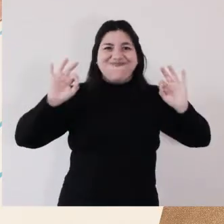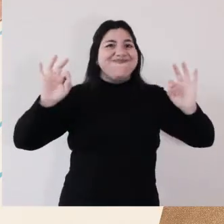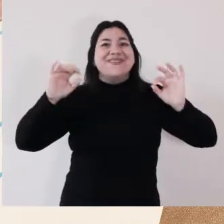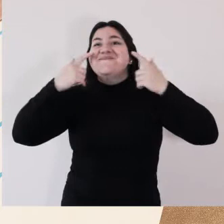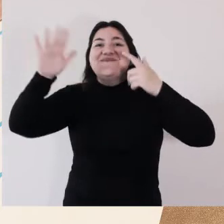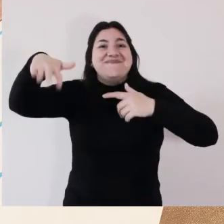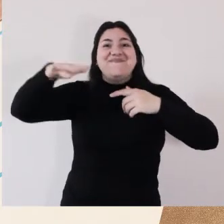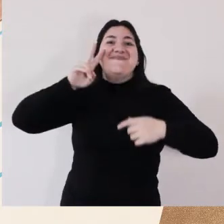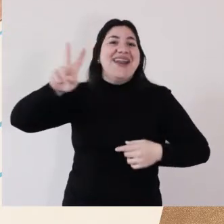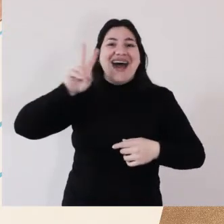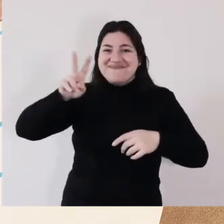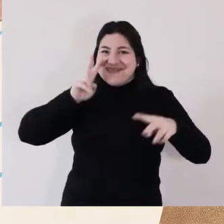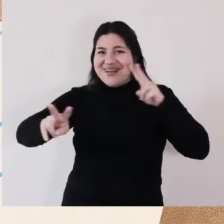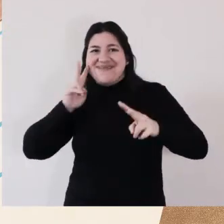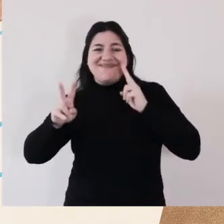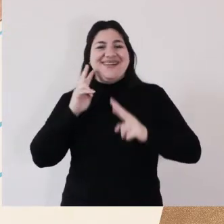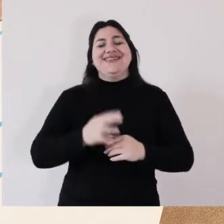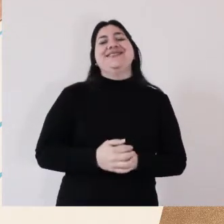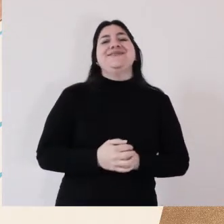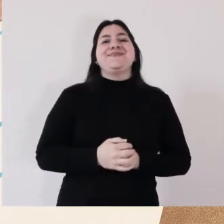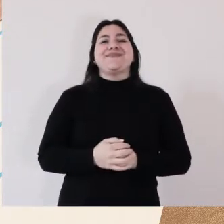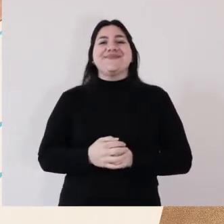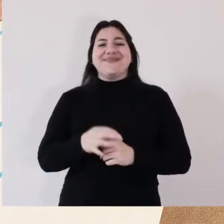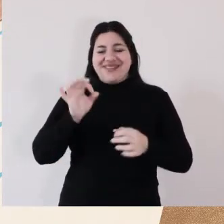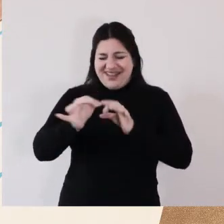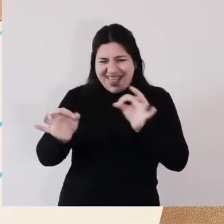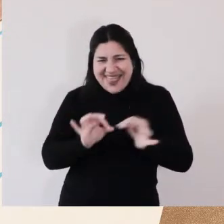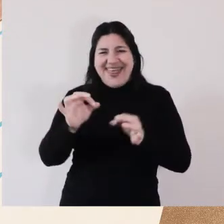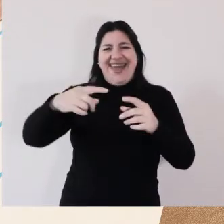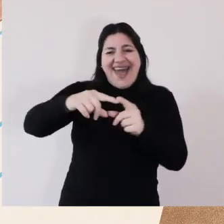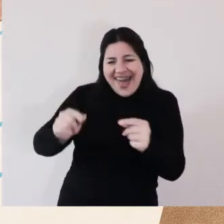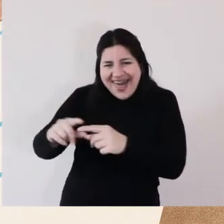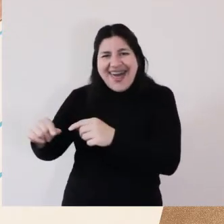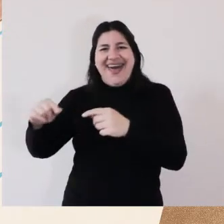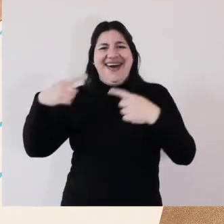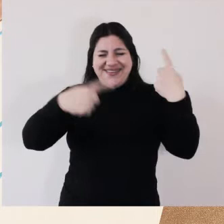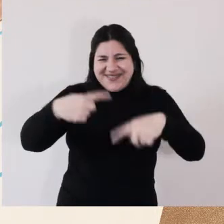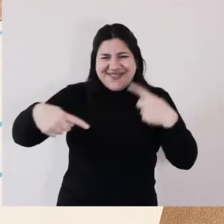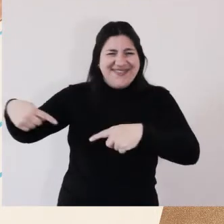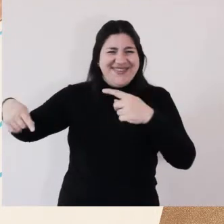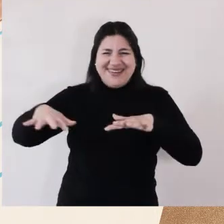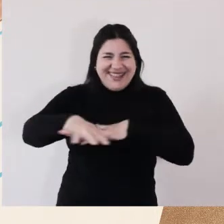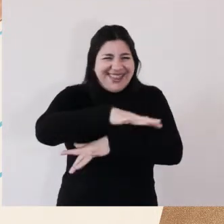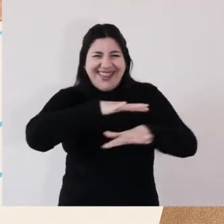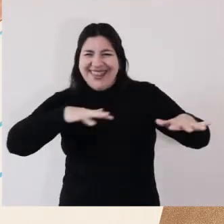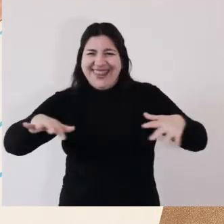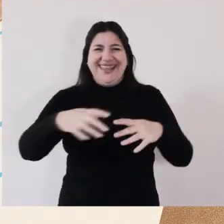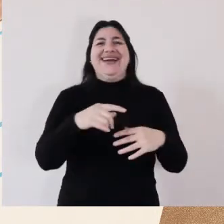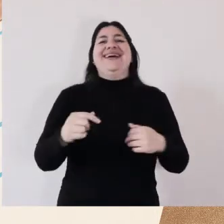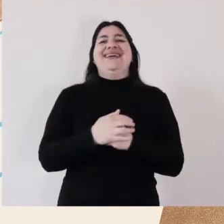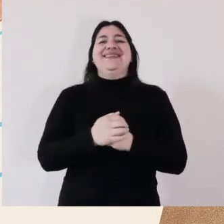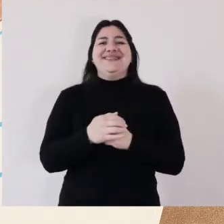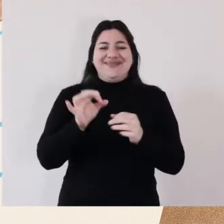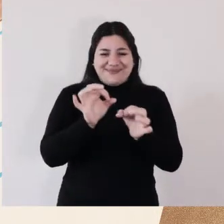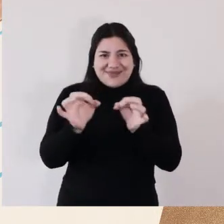Desparraman sobre una mesa sus regalos de ese día. Y es así, como cada objeto, toma otra forma.